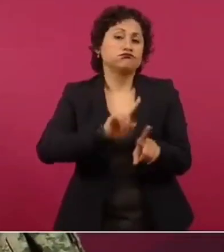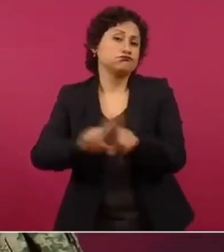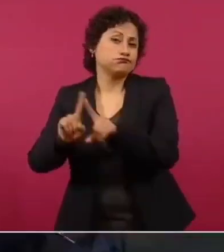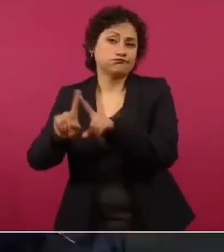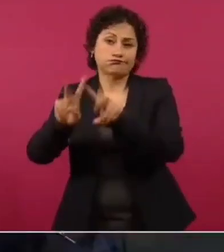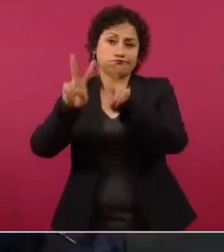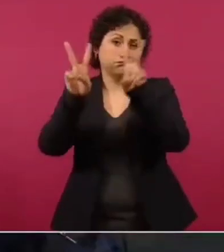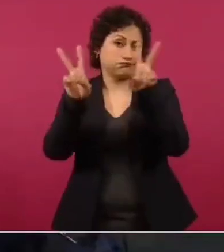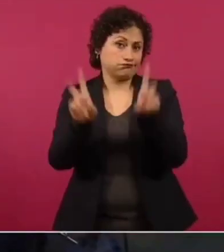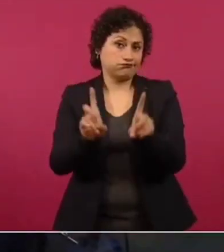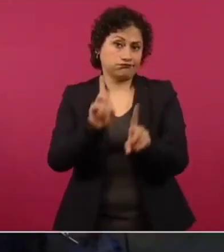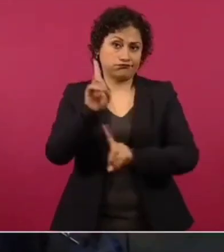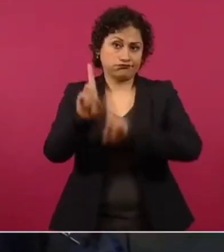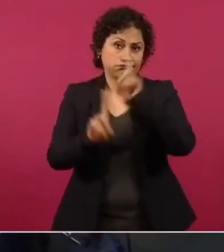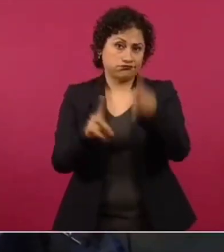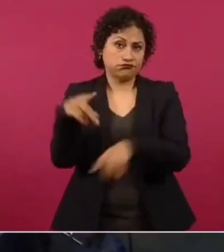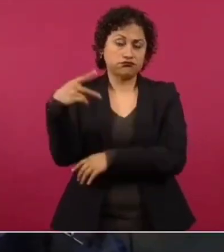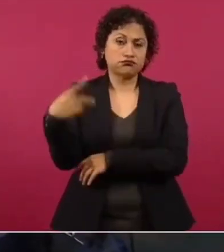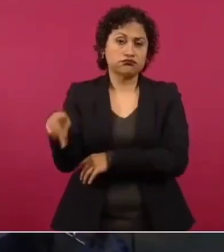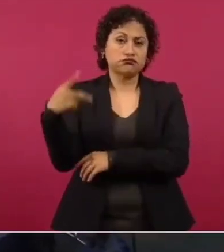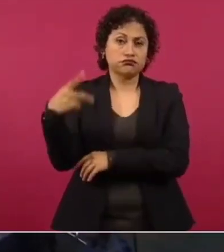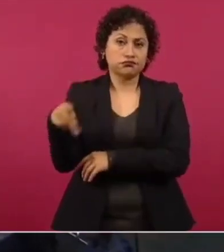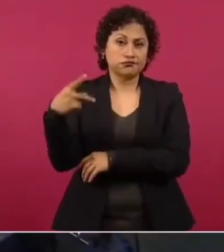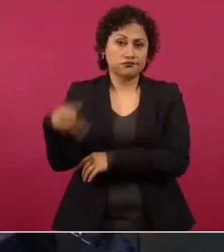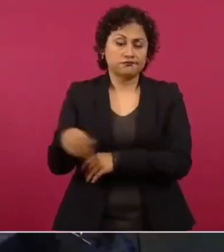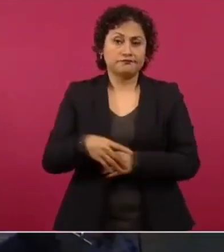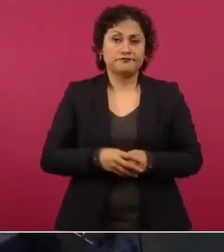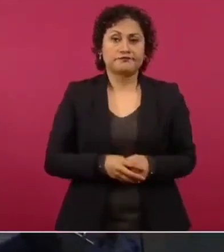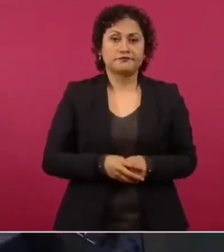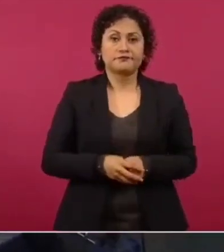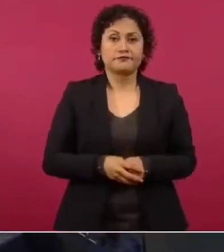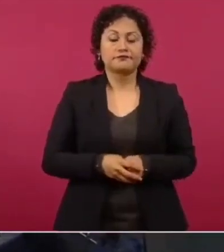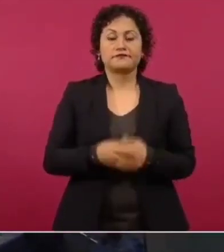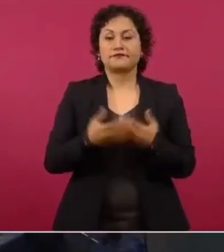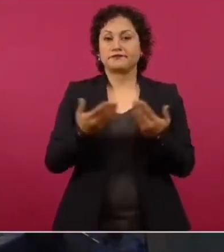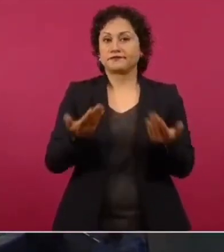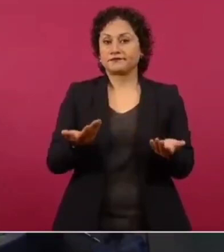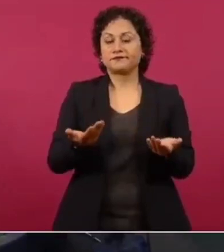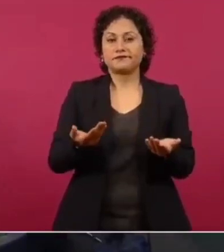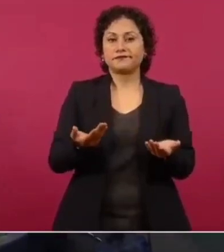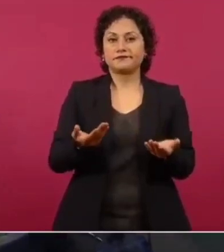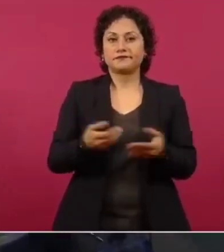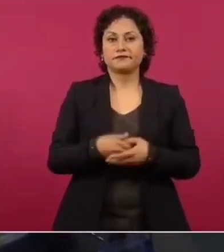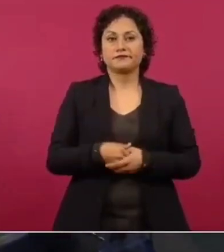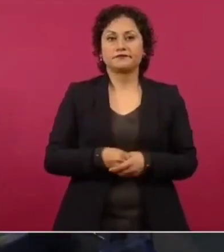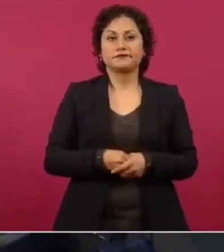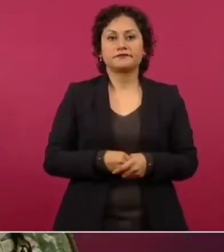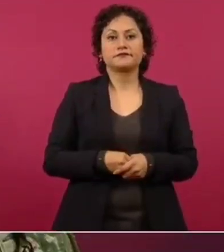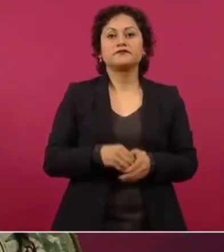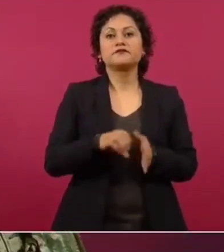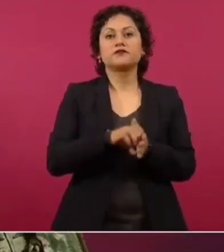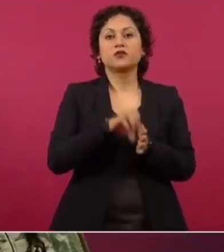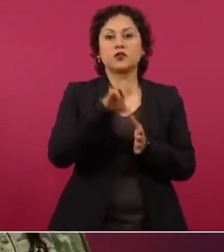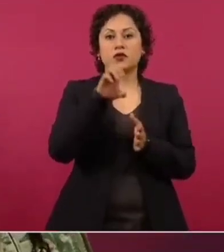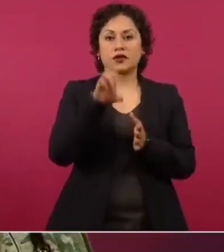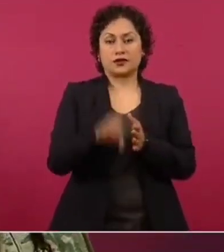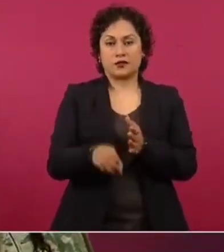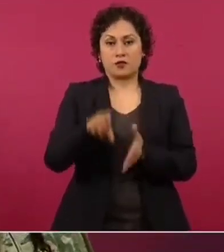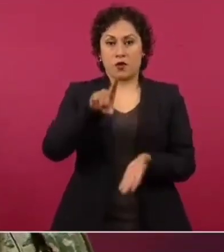dentro de lo que tienen que hacer en su deporte. Tenemos en lo que es la rectoría